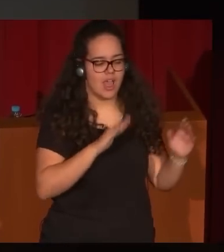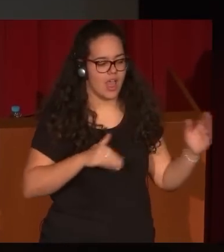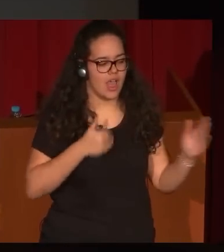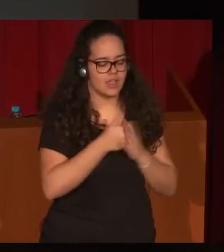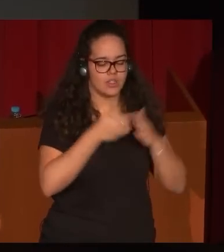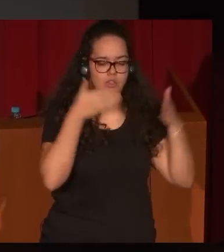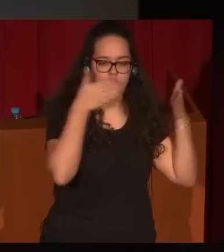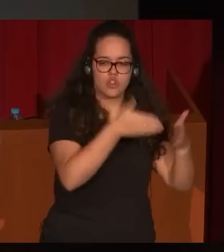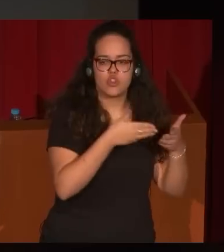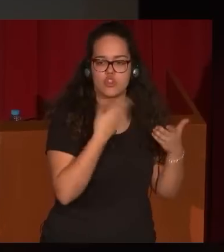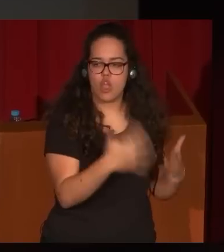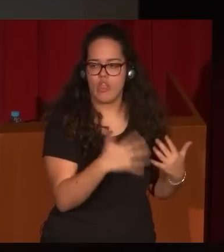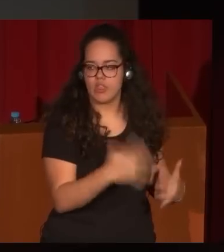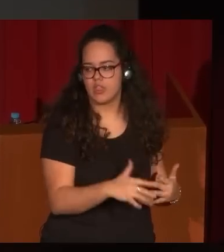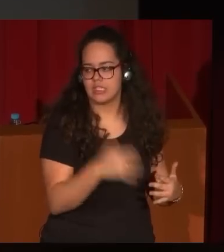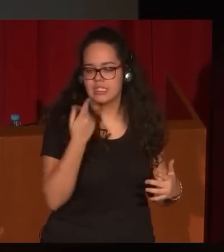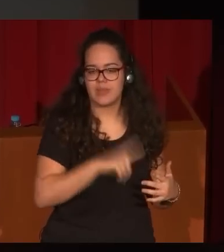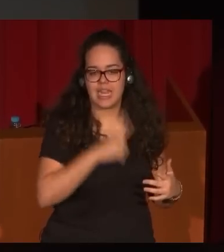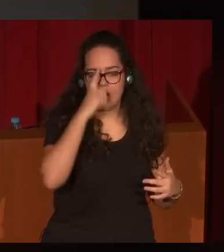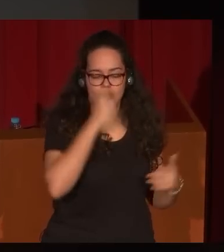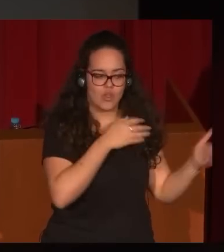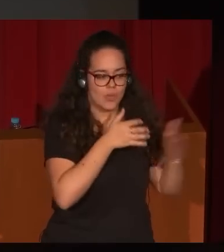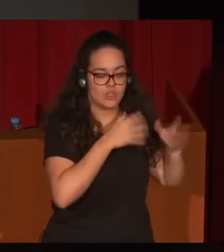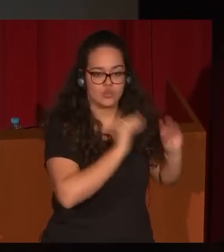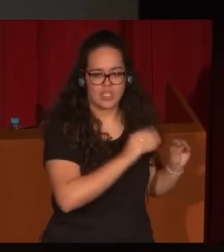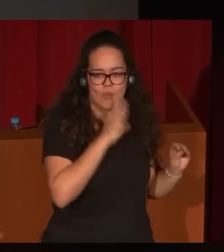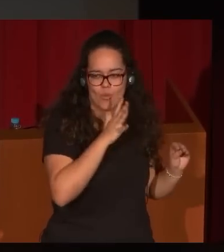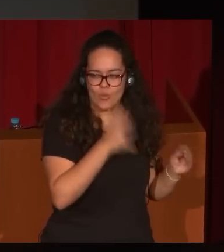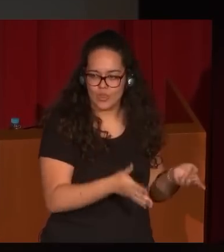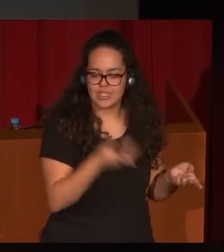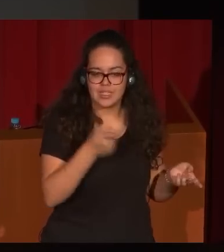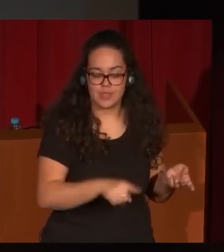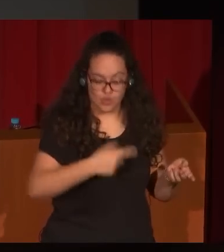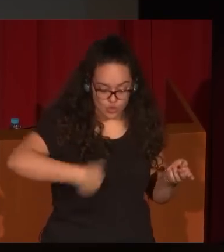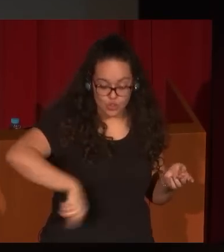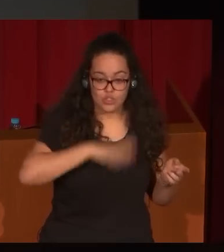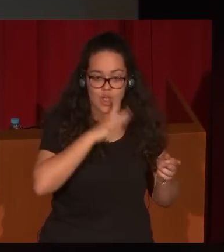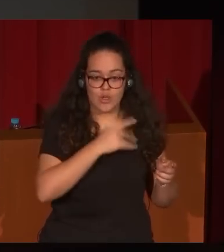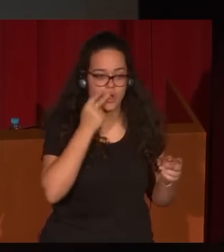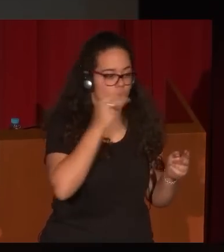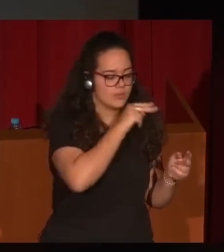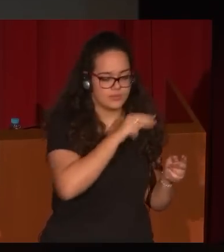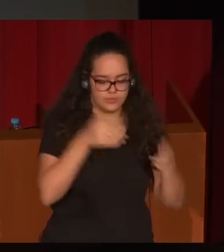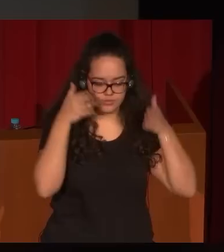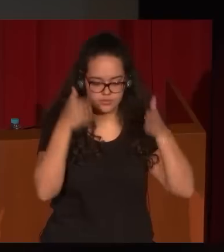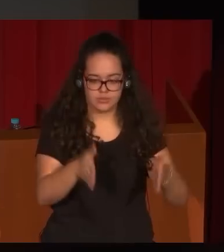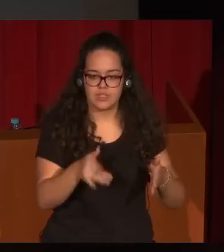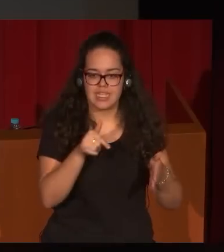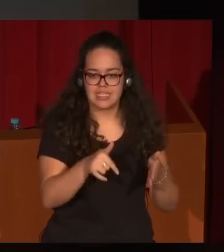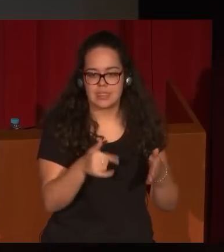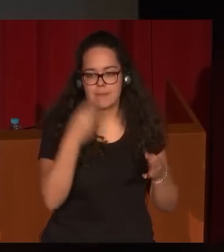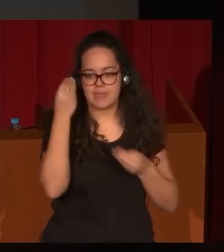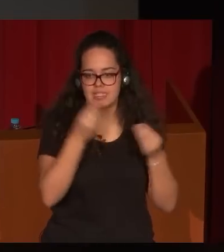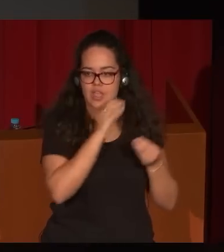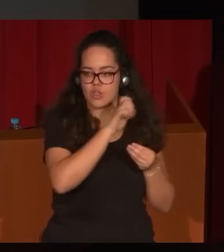final de su tiempo y hacia por qué fue recordado en su tiempo y hacia yo creo hacia dónde debemos volver la mirada a esa reconsideración de